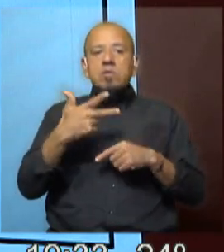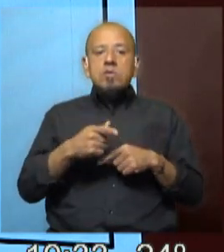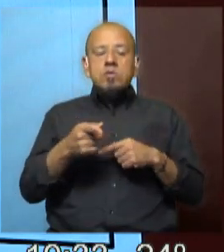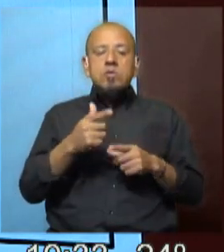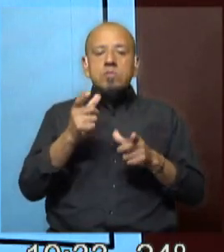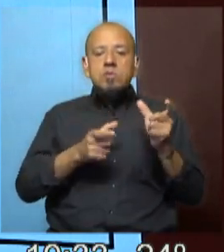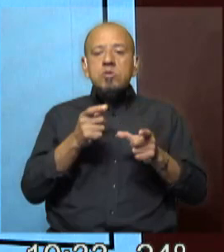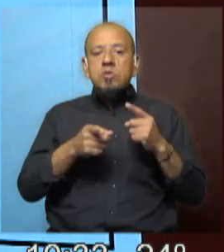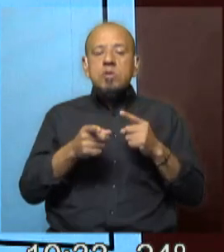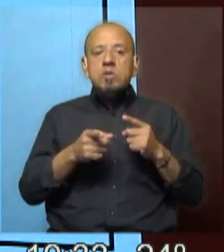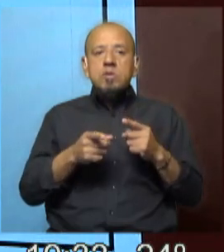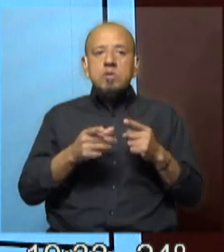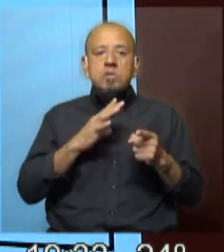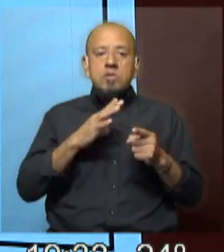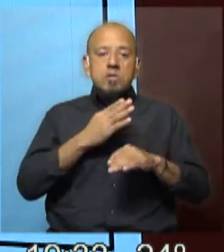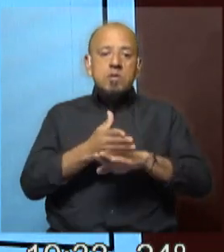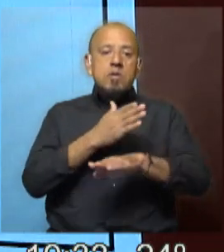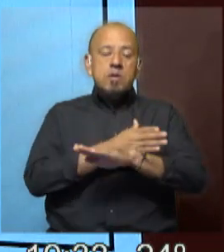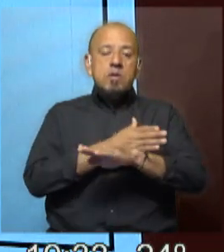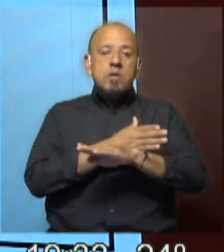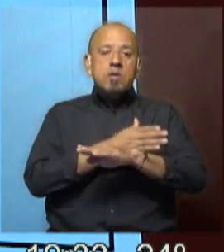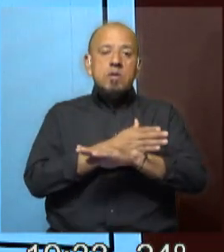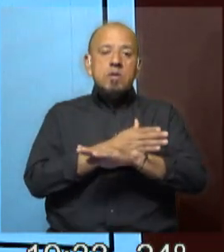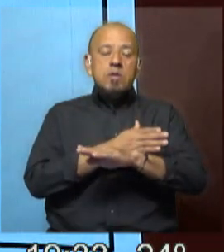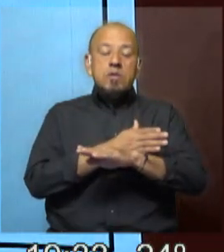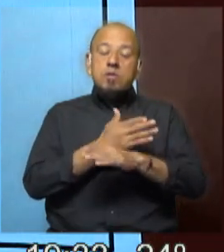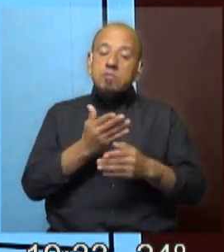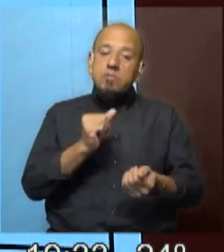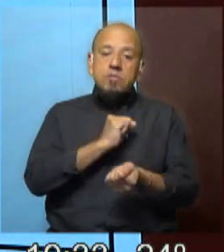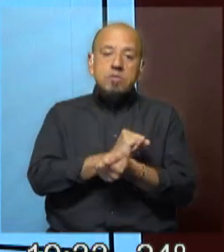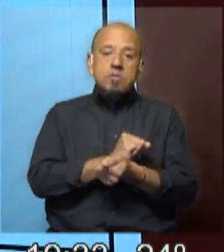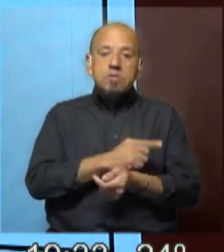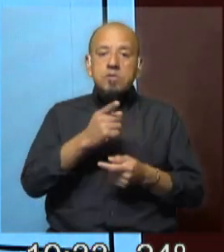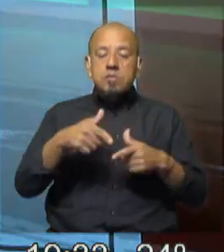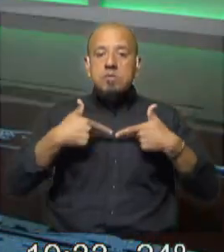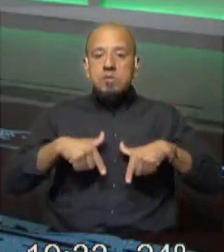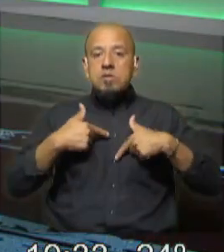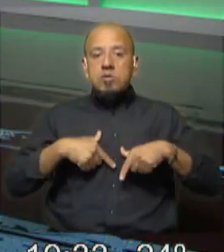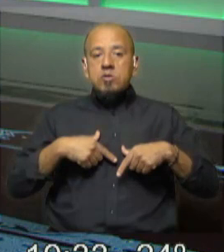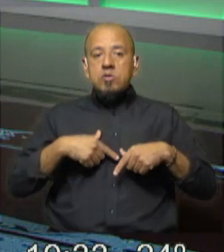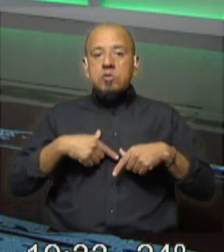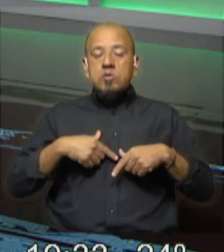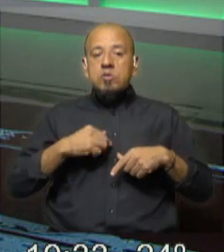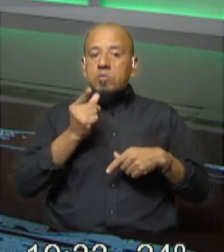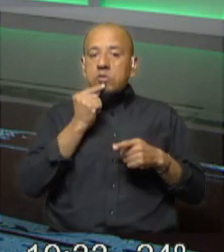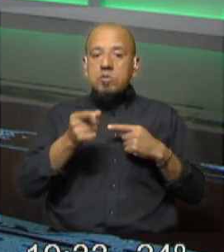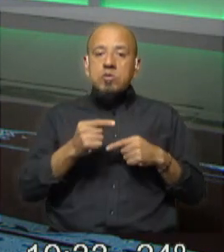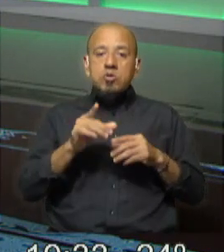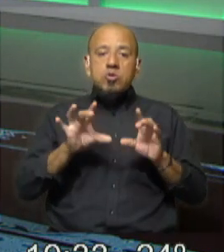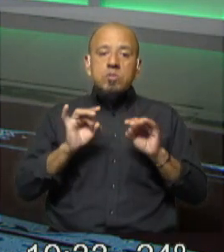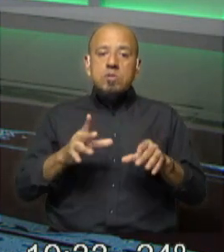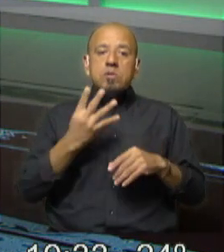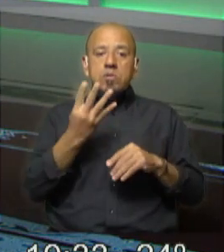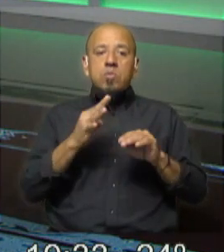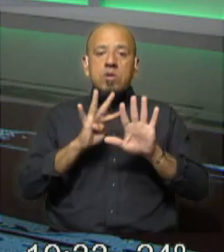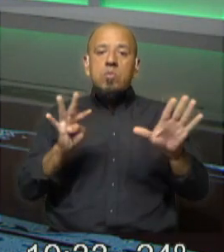personas que tenían antecedentes penales, algo que no es así según los datos del propio Ministerio del Interior porque solo un 49% de